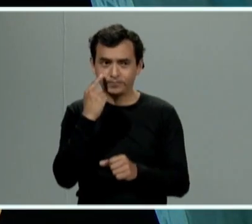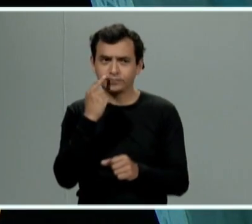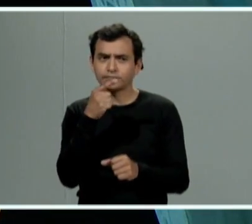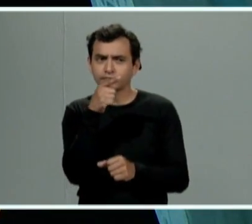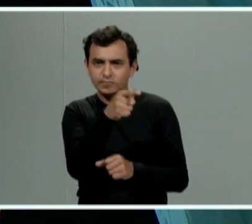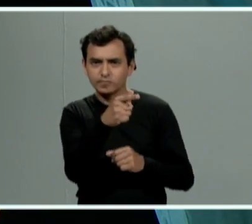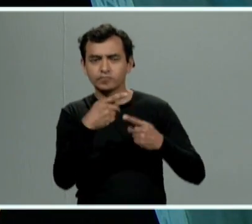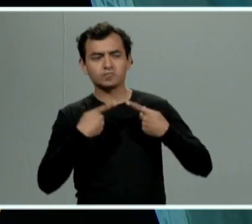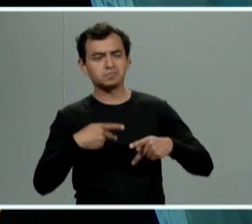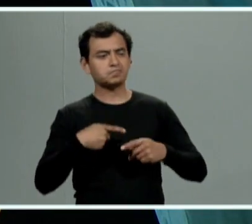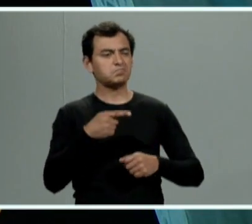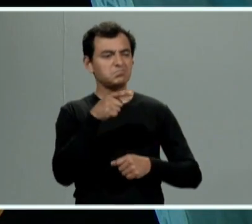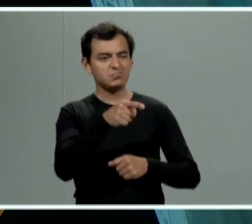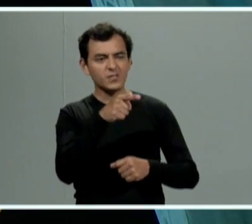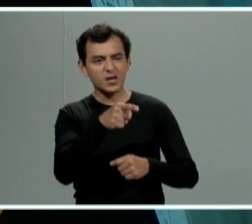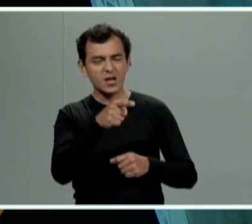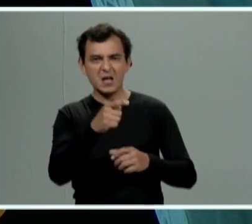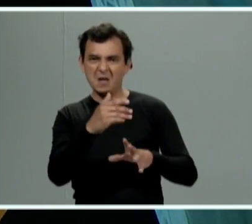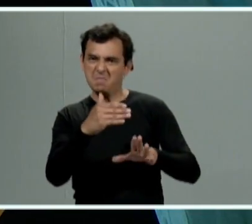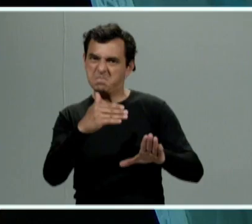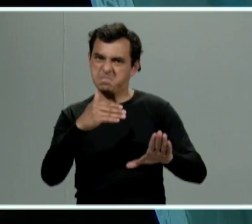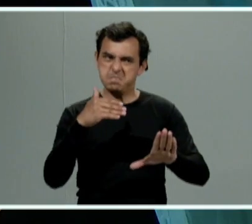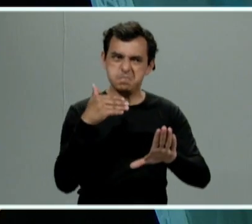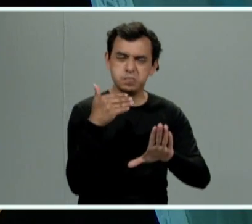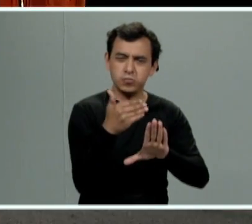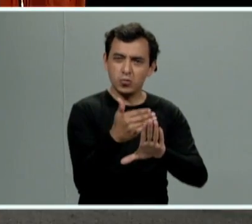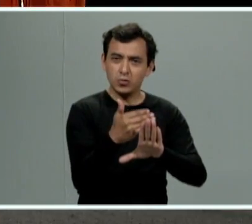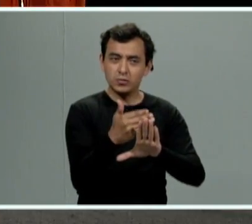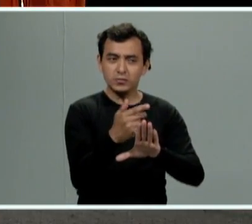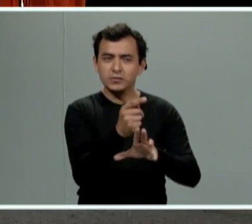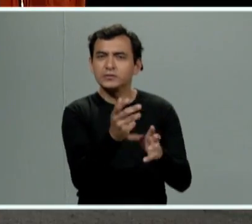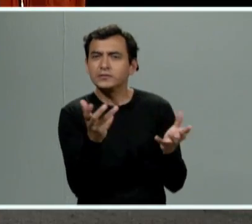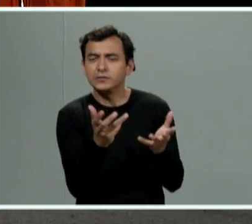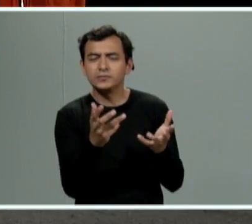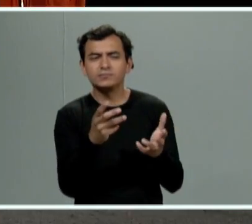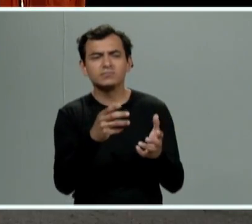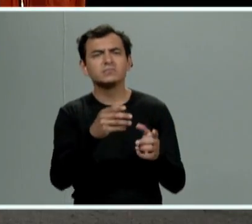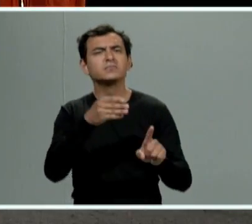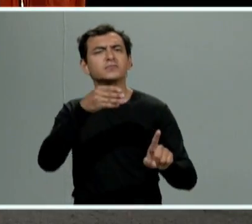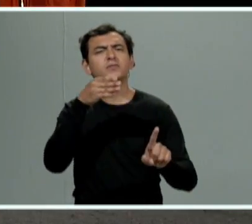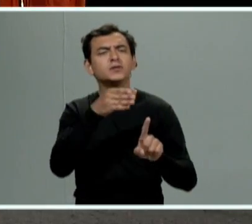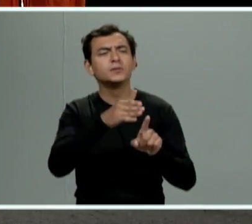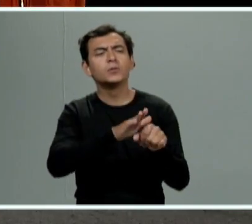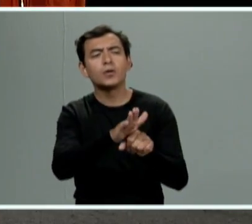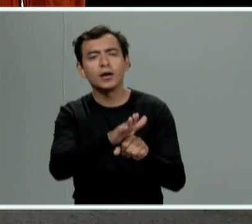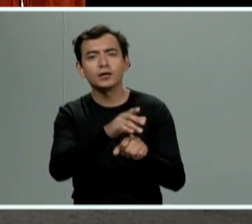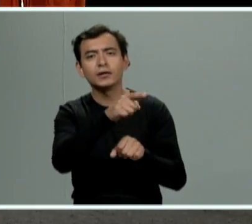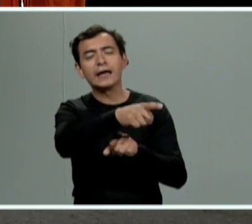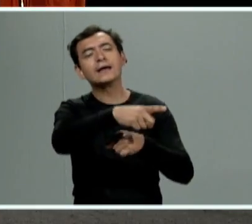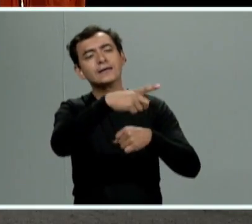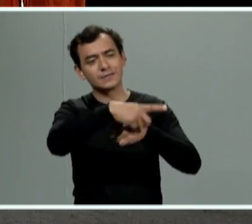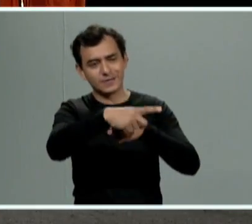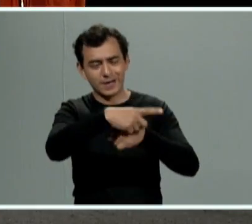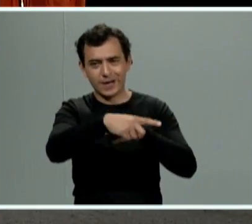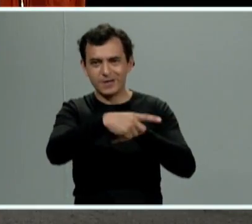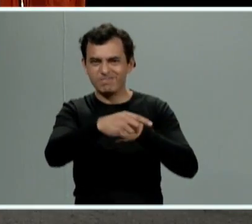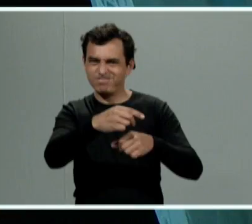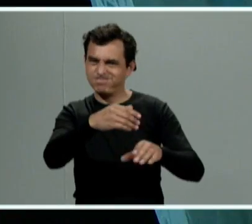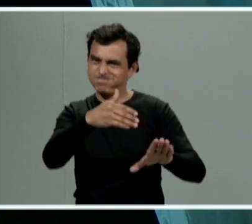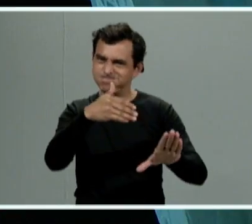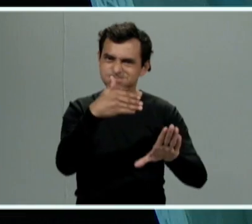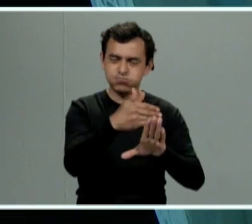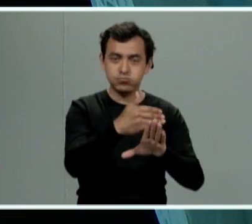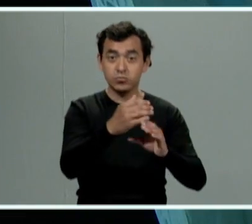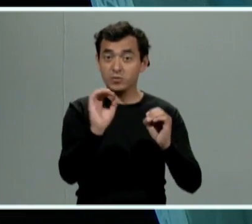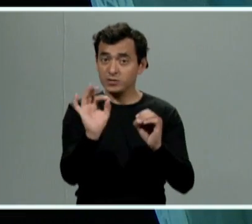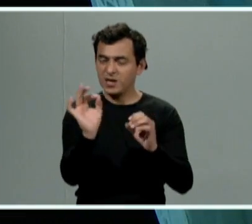víctima es es el acto que se ejerce con la finalidad de causar un daño sea por medio de una